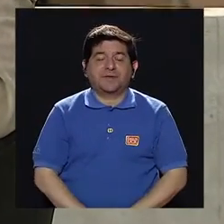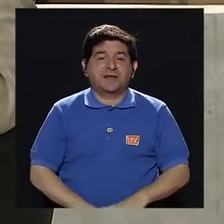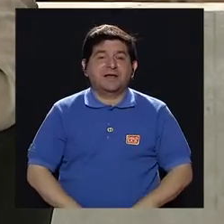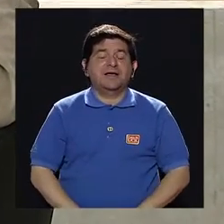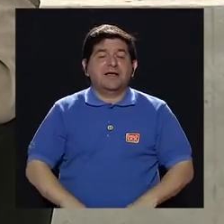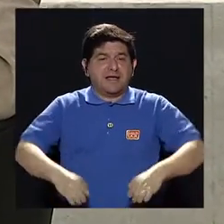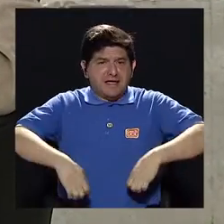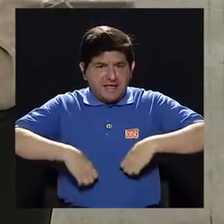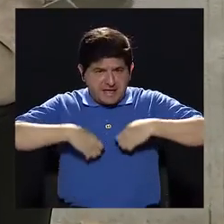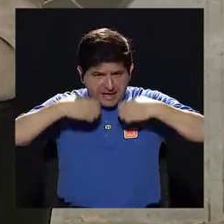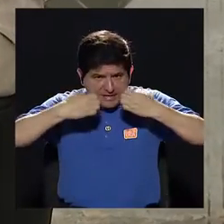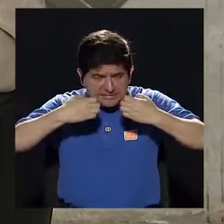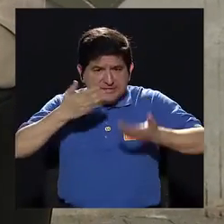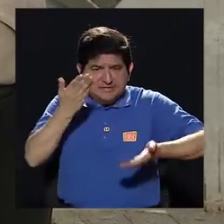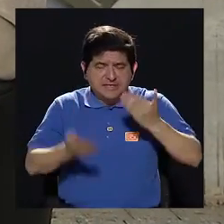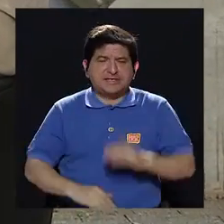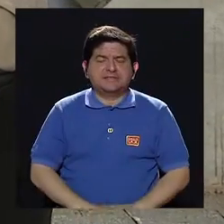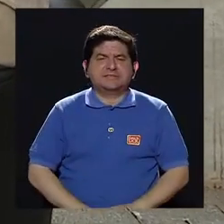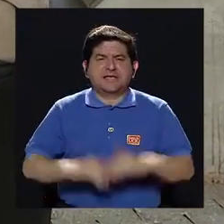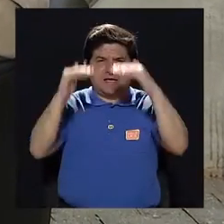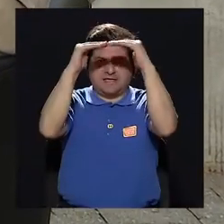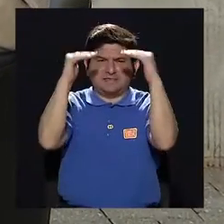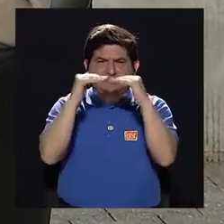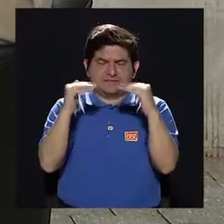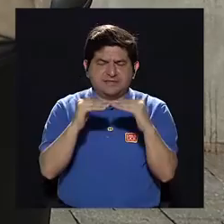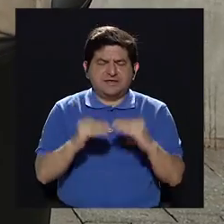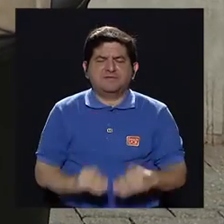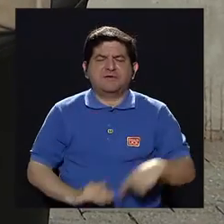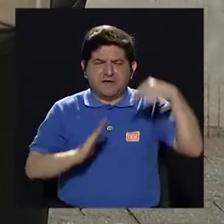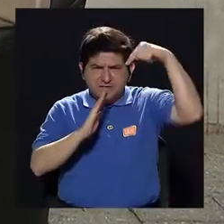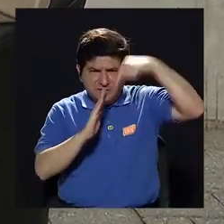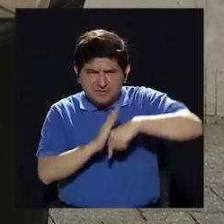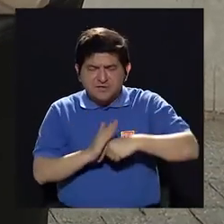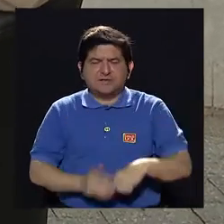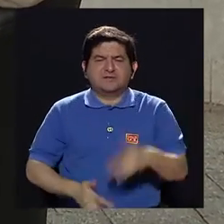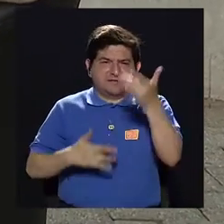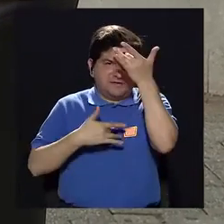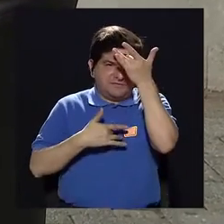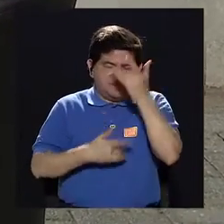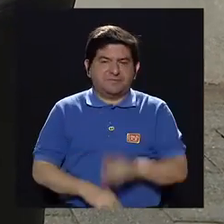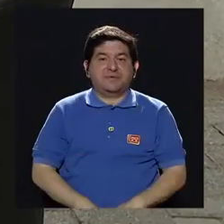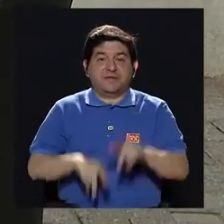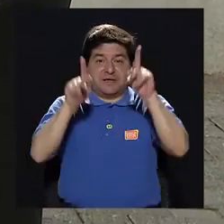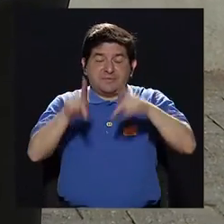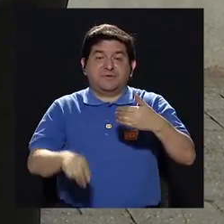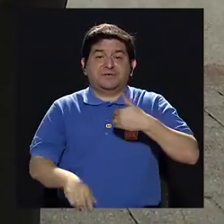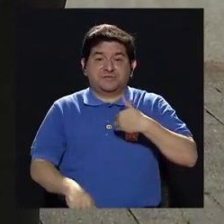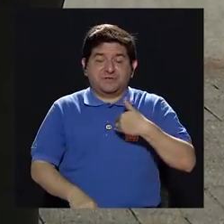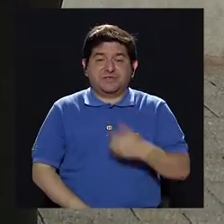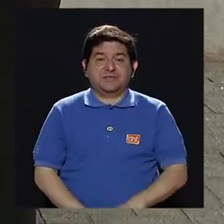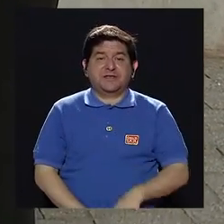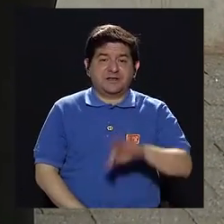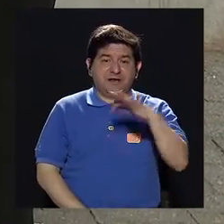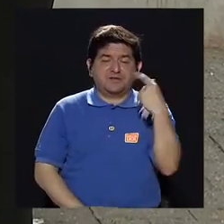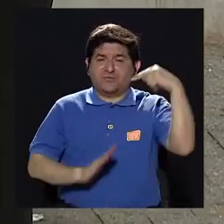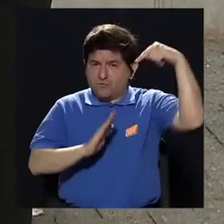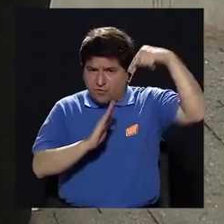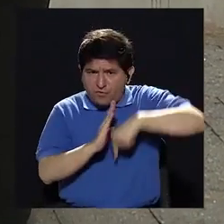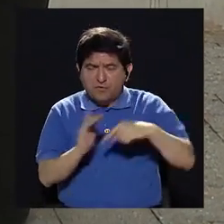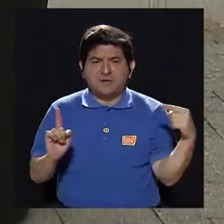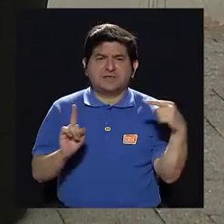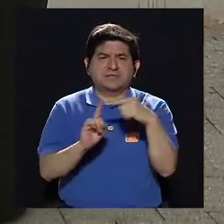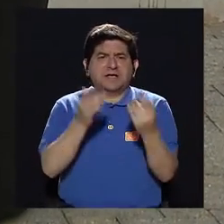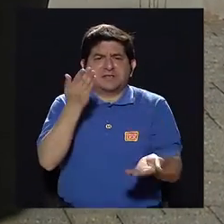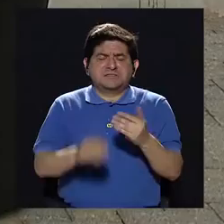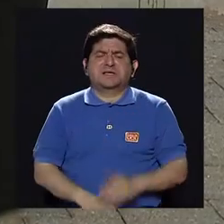Y existen, digamos, niveles de gravedad de las enfermedades. Es decir, desde personas que no tienen formas muy severas